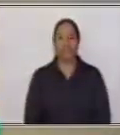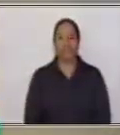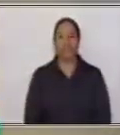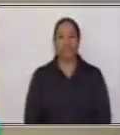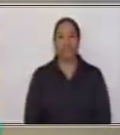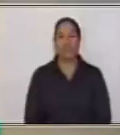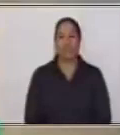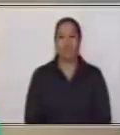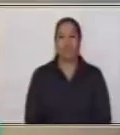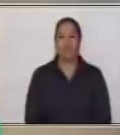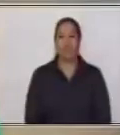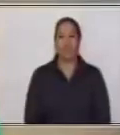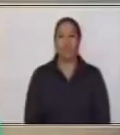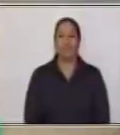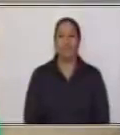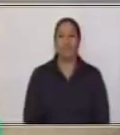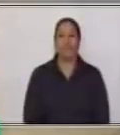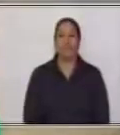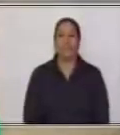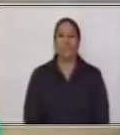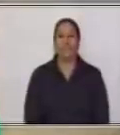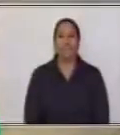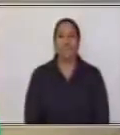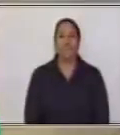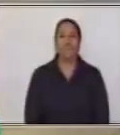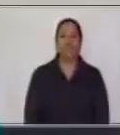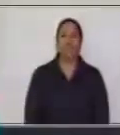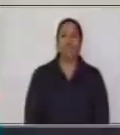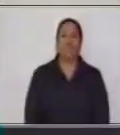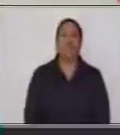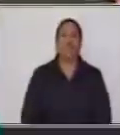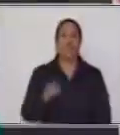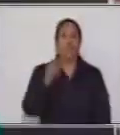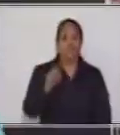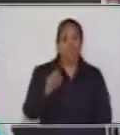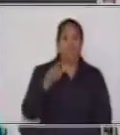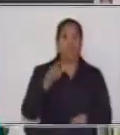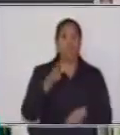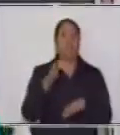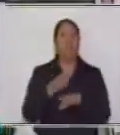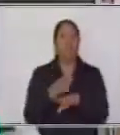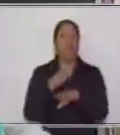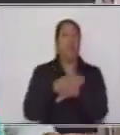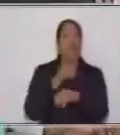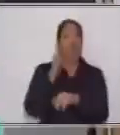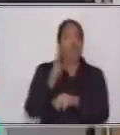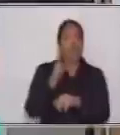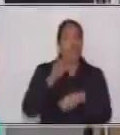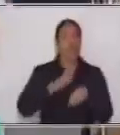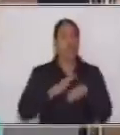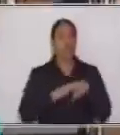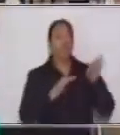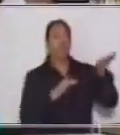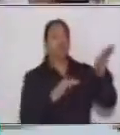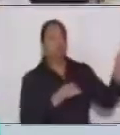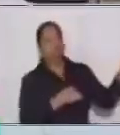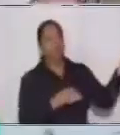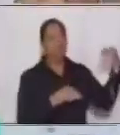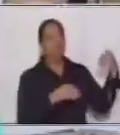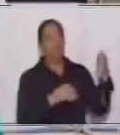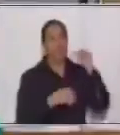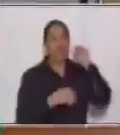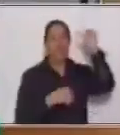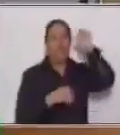Antes, quiero pedirte que invites a un adulto a que te acompañe para que juntos realicemos